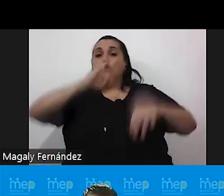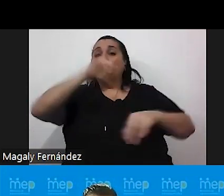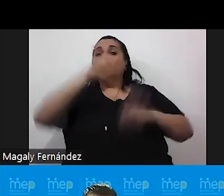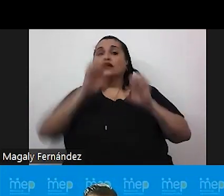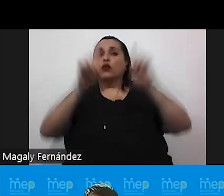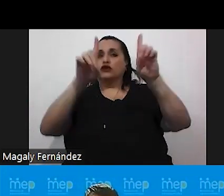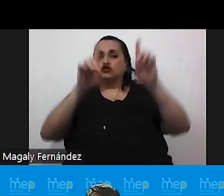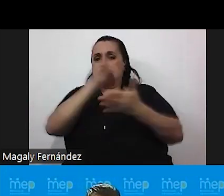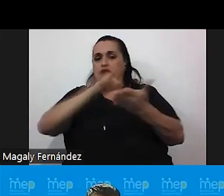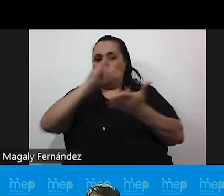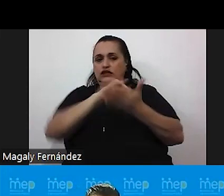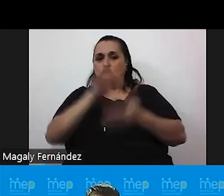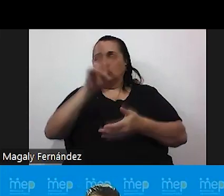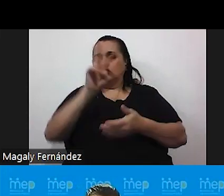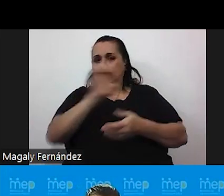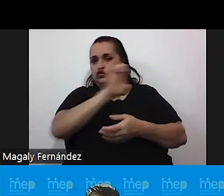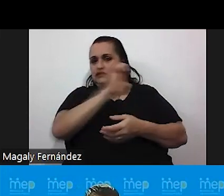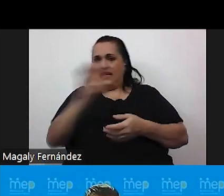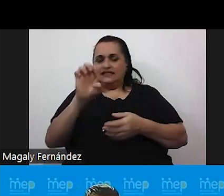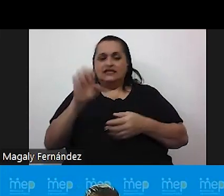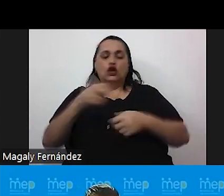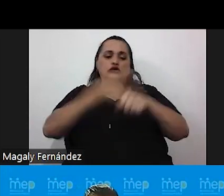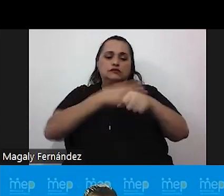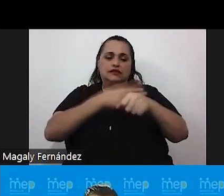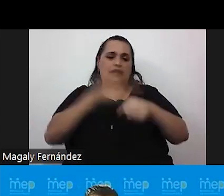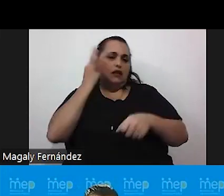José 200 metros este del hospital de la mujer